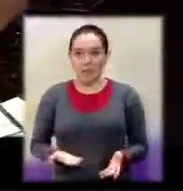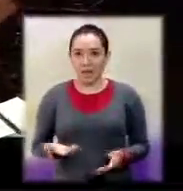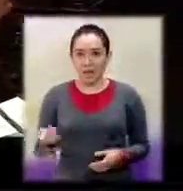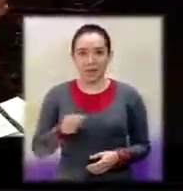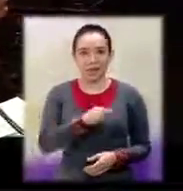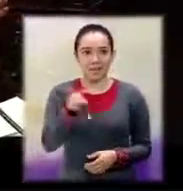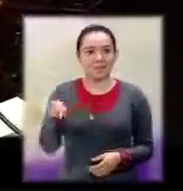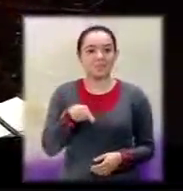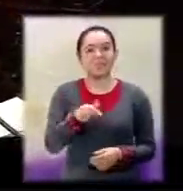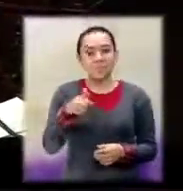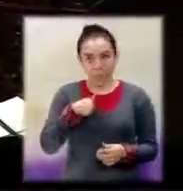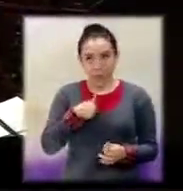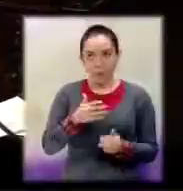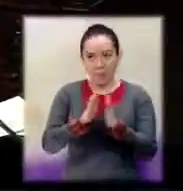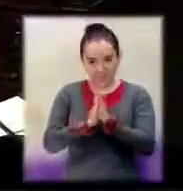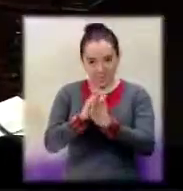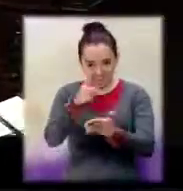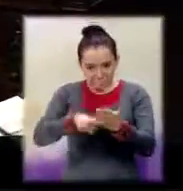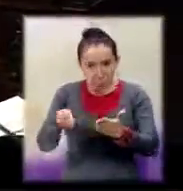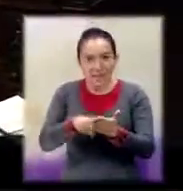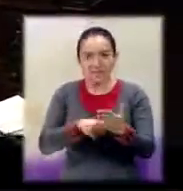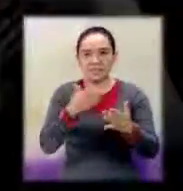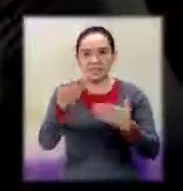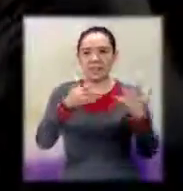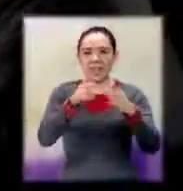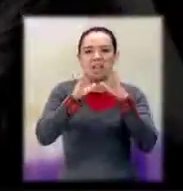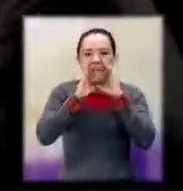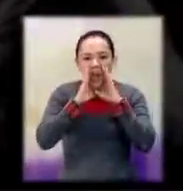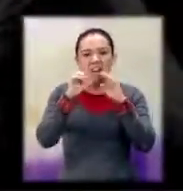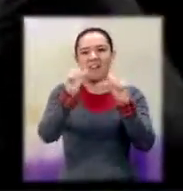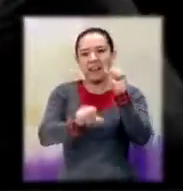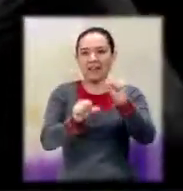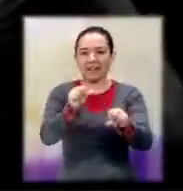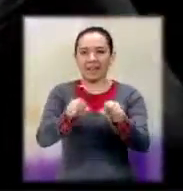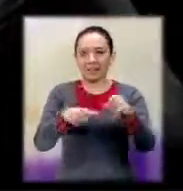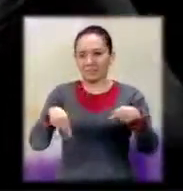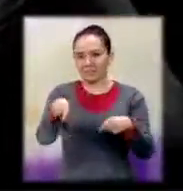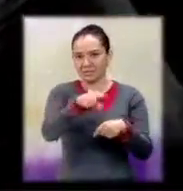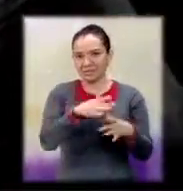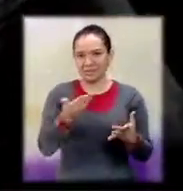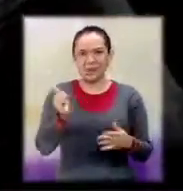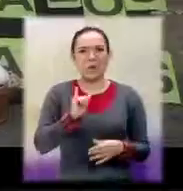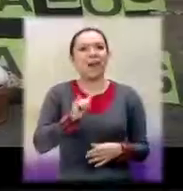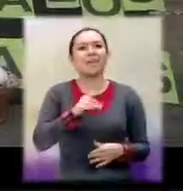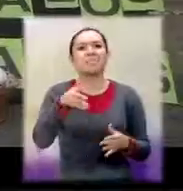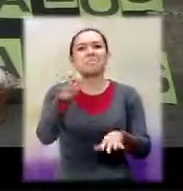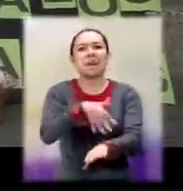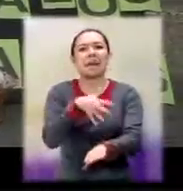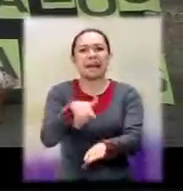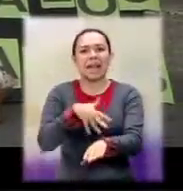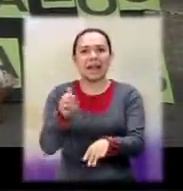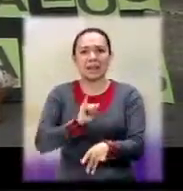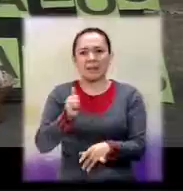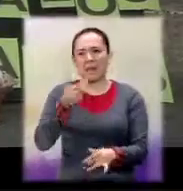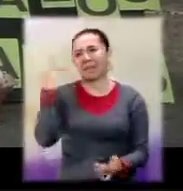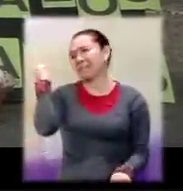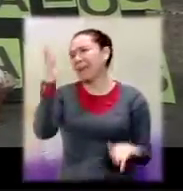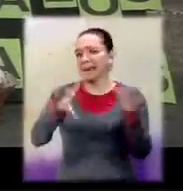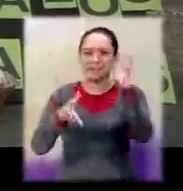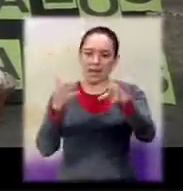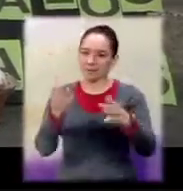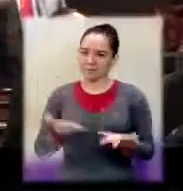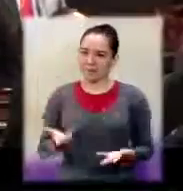Nosotros, señor presidente, votamos. Con todo y los gritos, los diputados nos endeudaron más. Y a los que se oponían, les